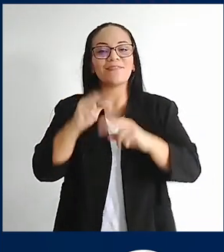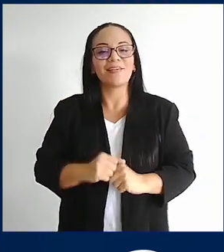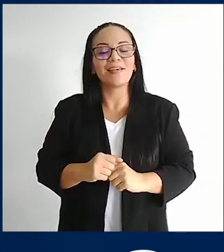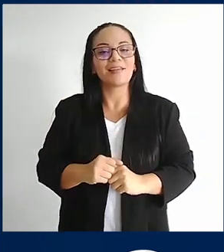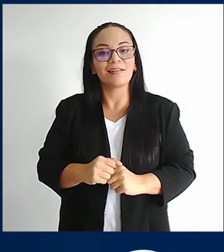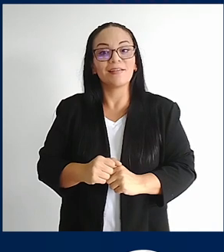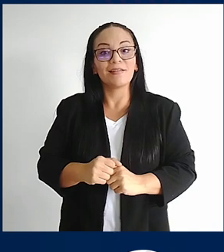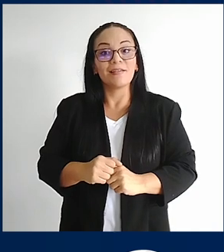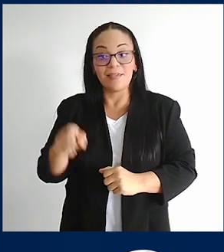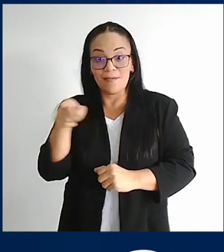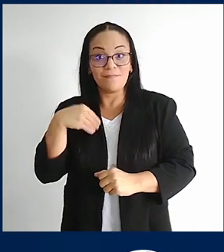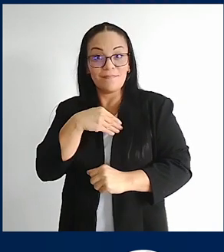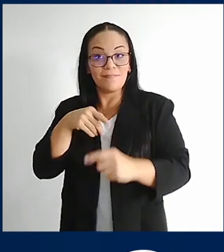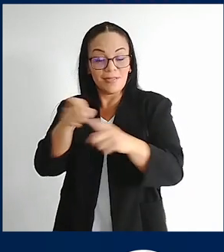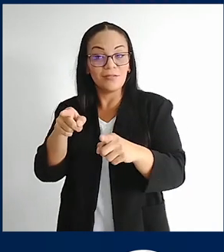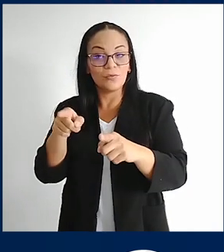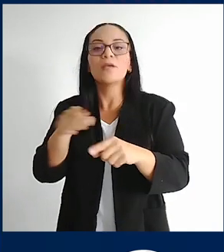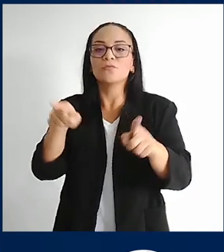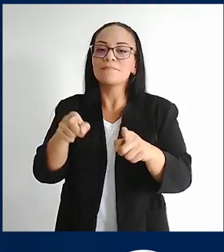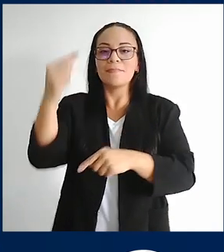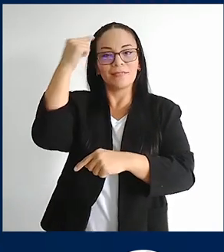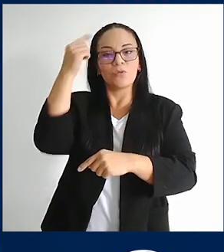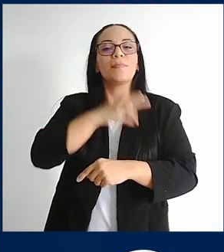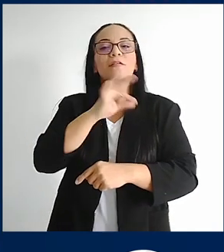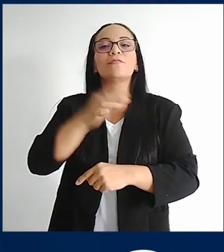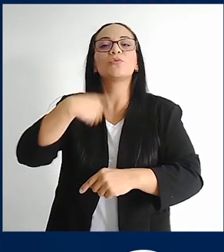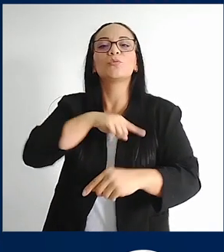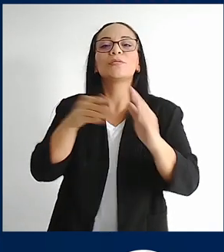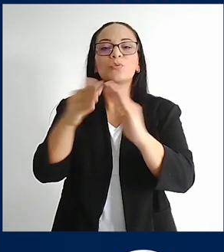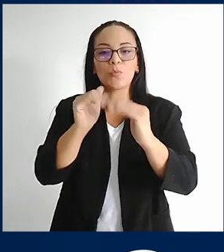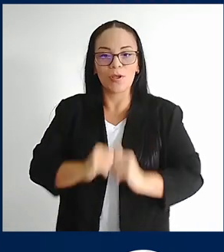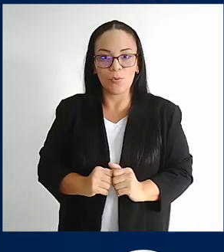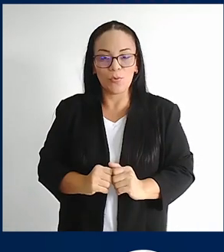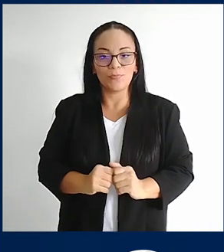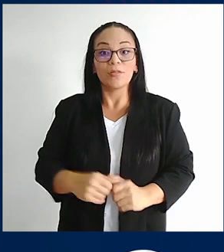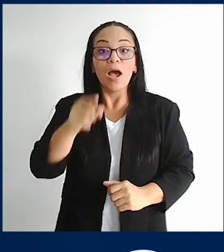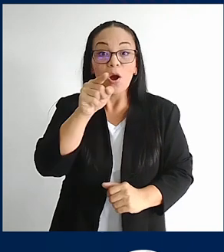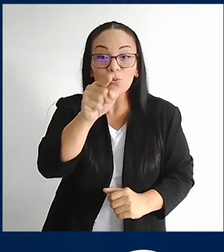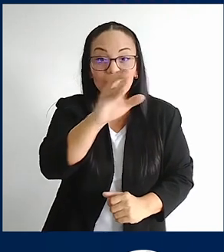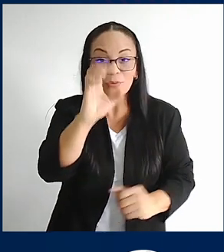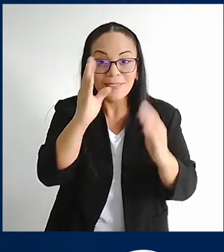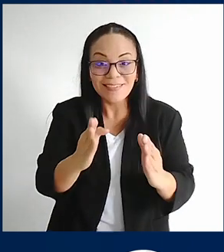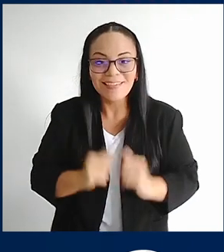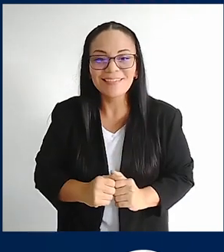pensando verdaderamente en beneficio de nuestro pueblo. Y a usted, compatriota,